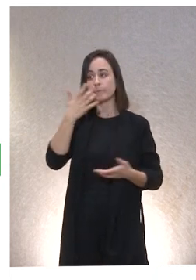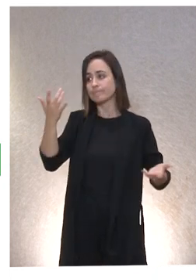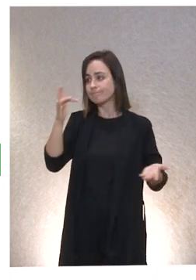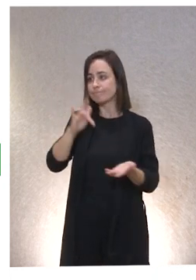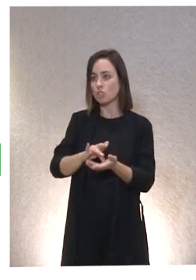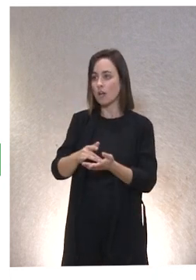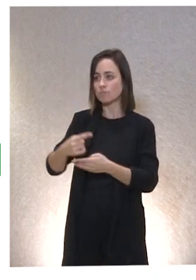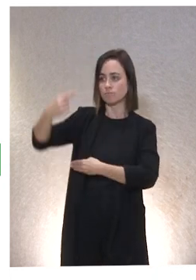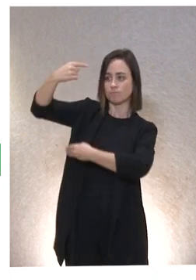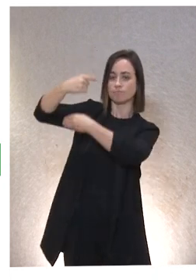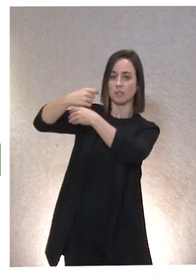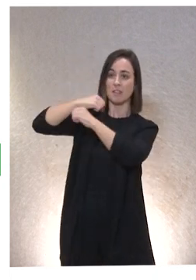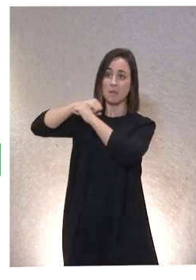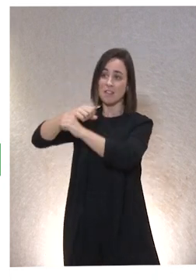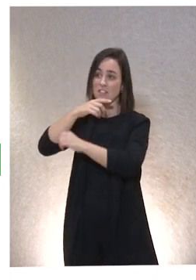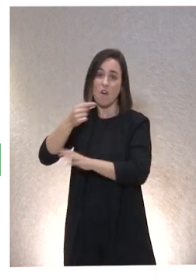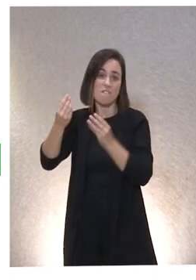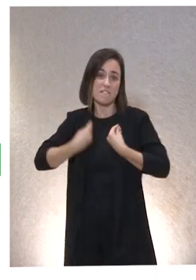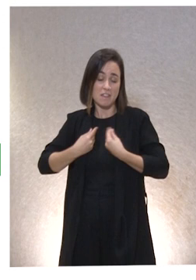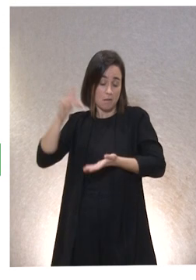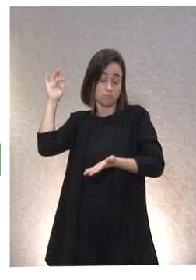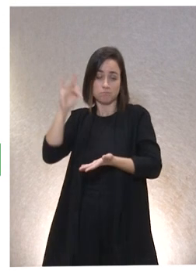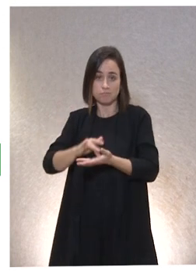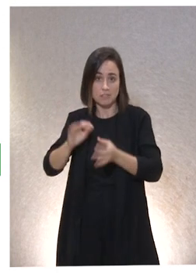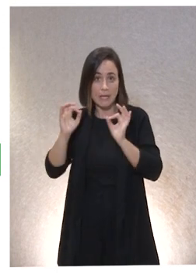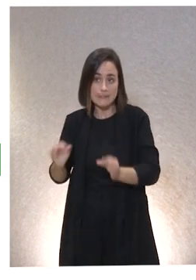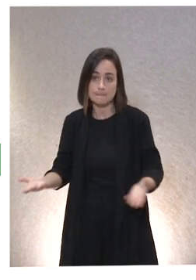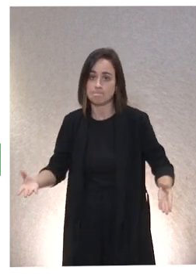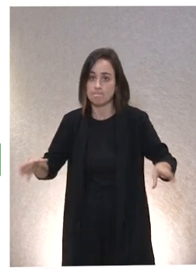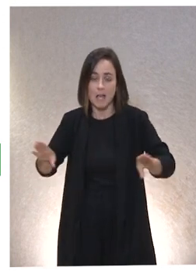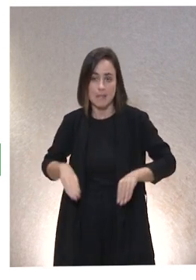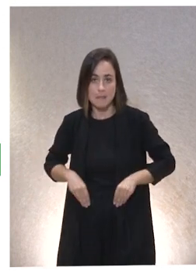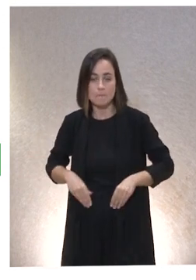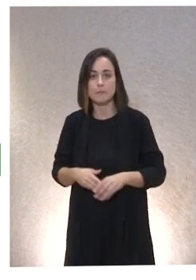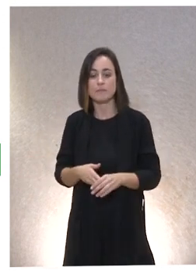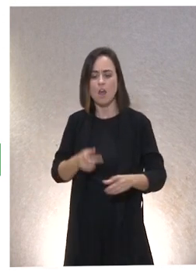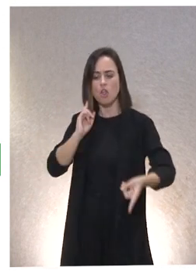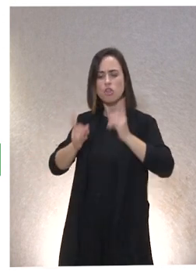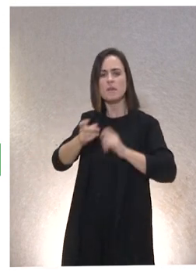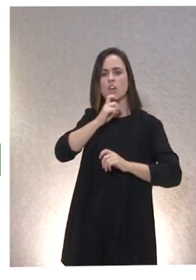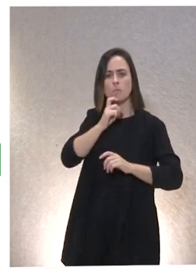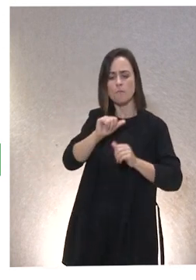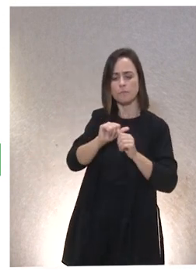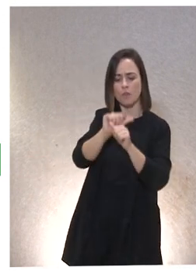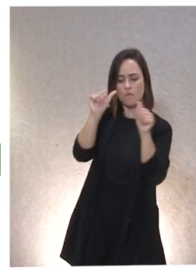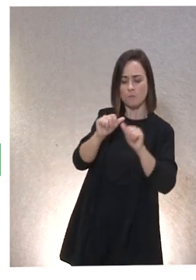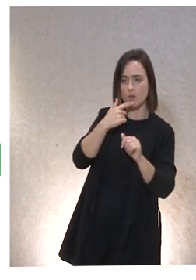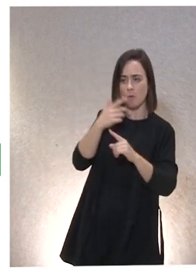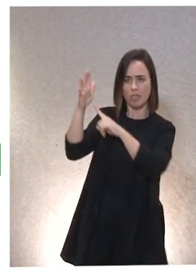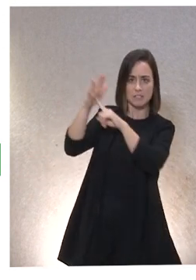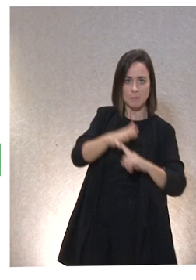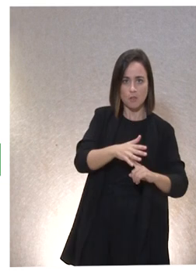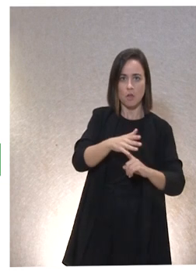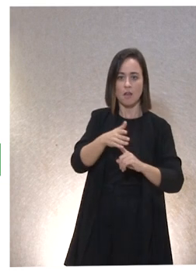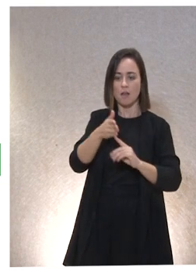aceptarlas. Pero el ideal es la no dominación. Y se domina con el paternalismo, con la manipulación, con la discriminación,